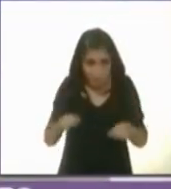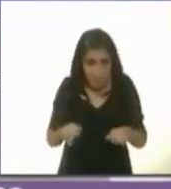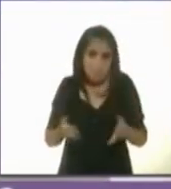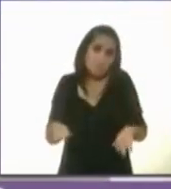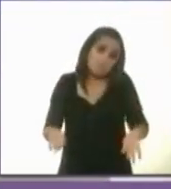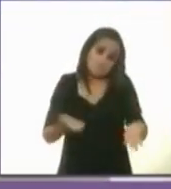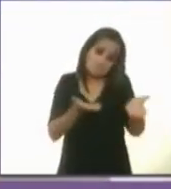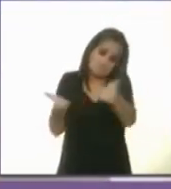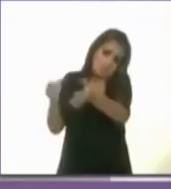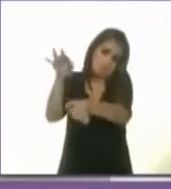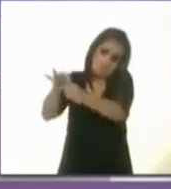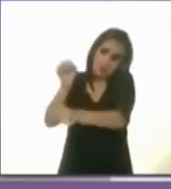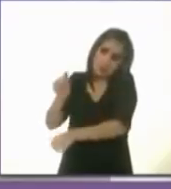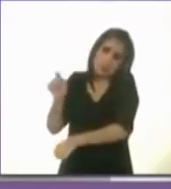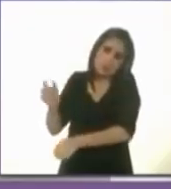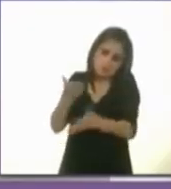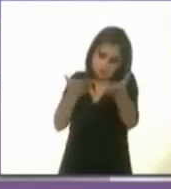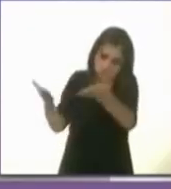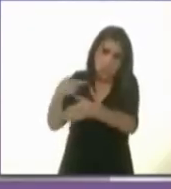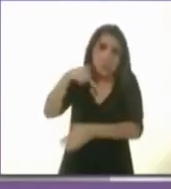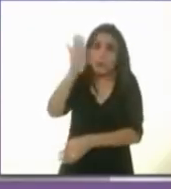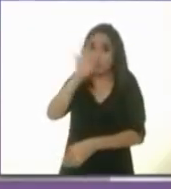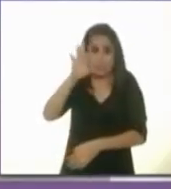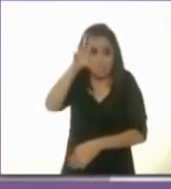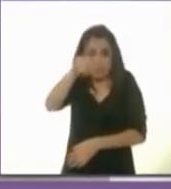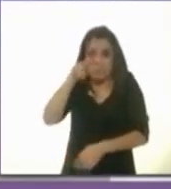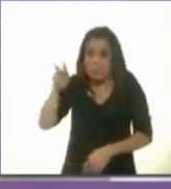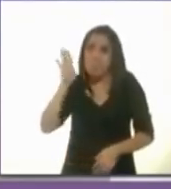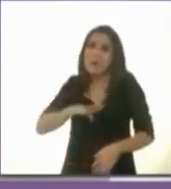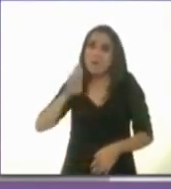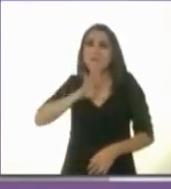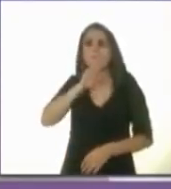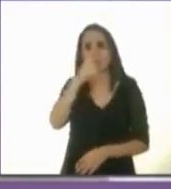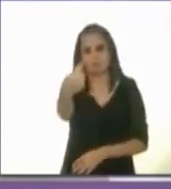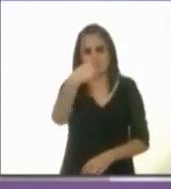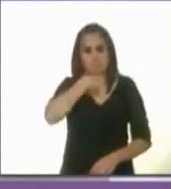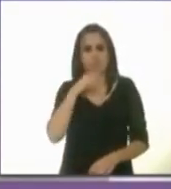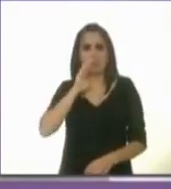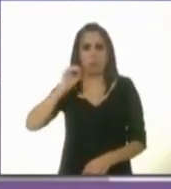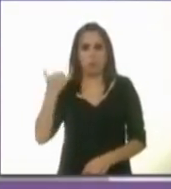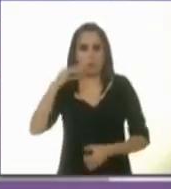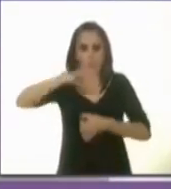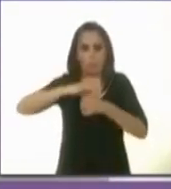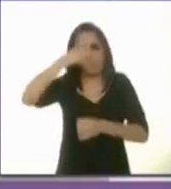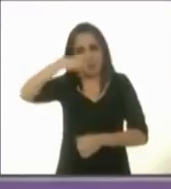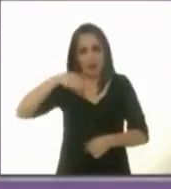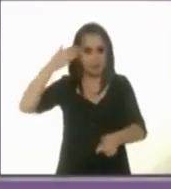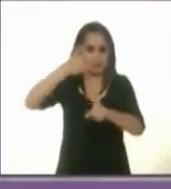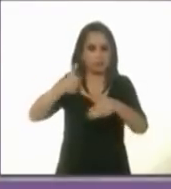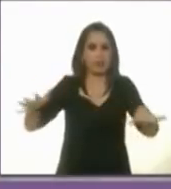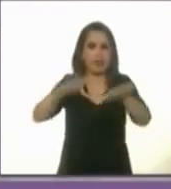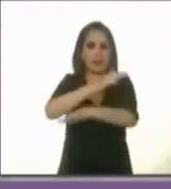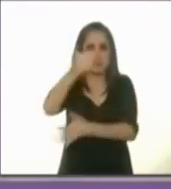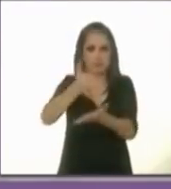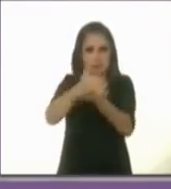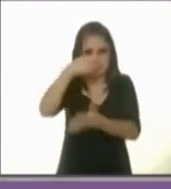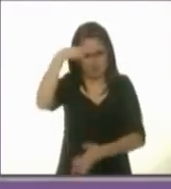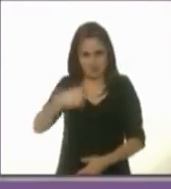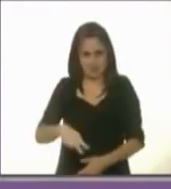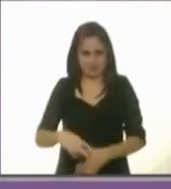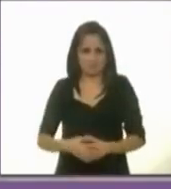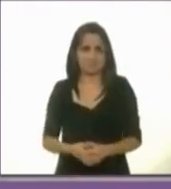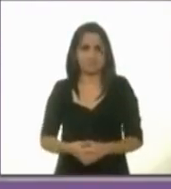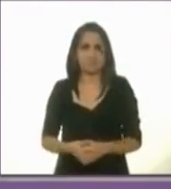mismos de siempre pero de lo contrario vota por Mariana Boy para darle un nuevo rumbo a la ciudad de México muchas gracias gracias